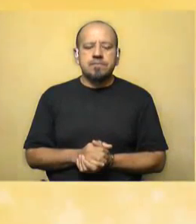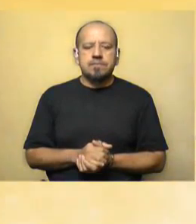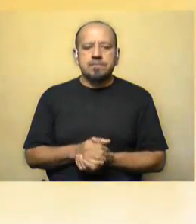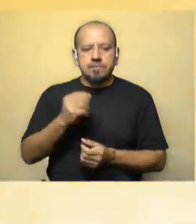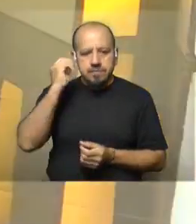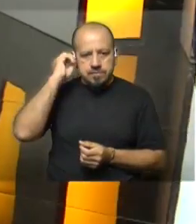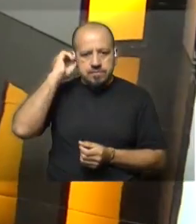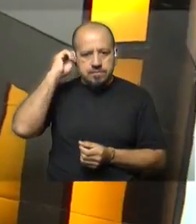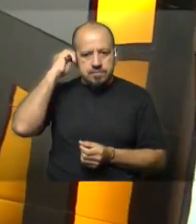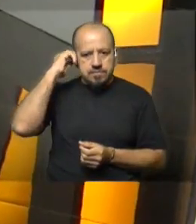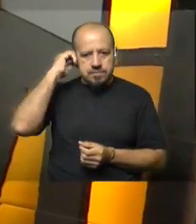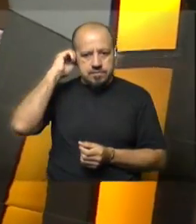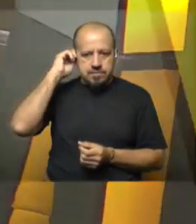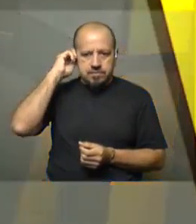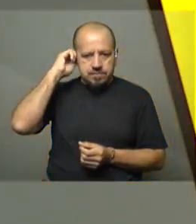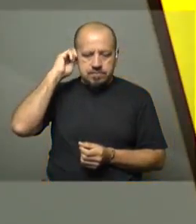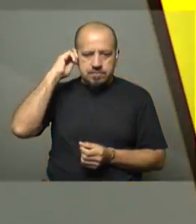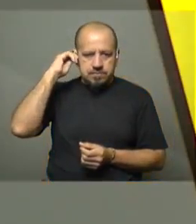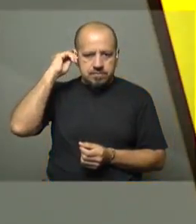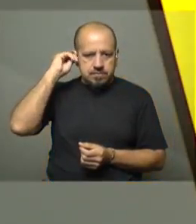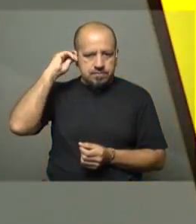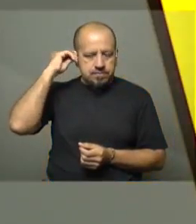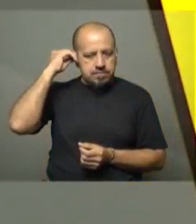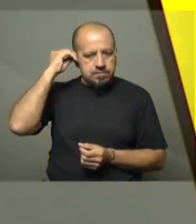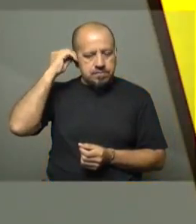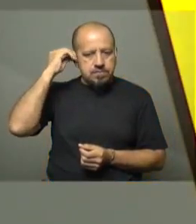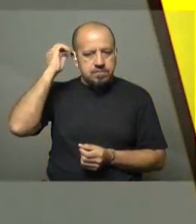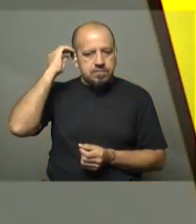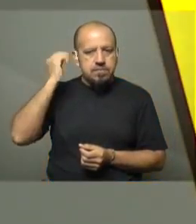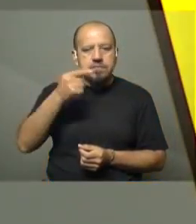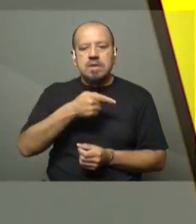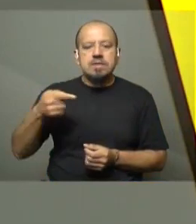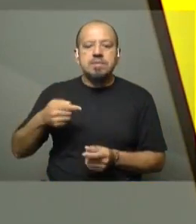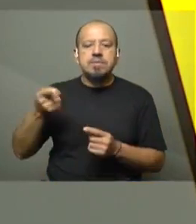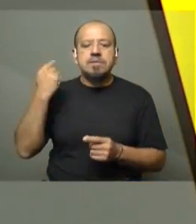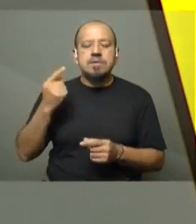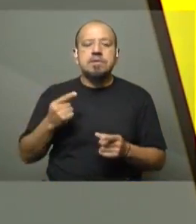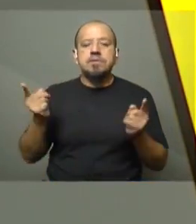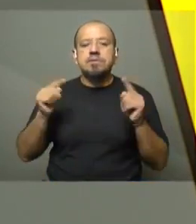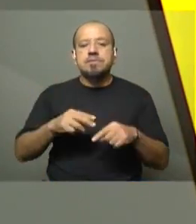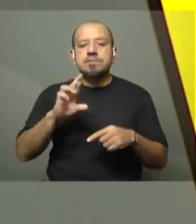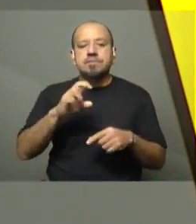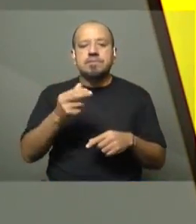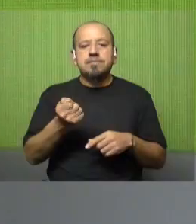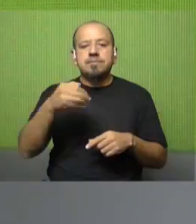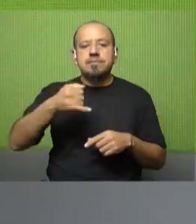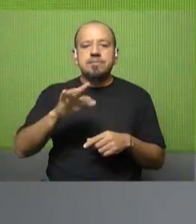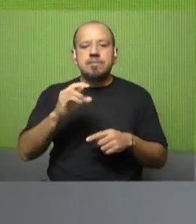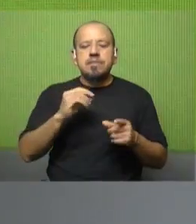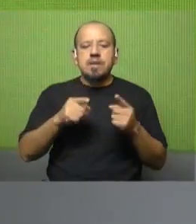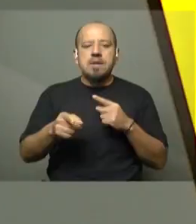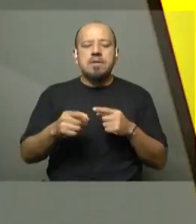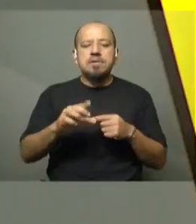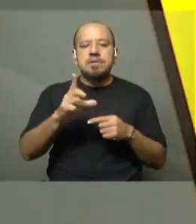¡Gracias! Recordaba Daniela que la semana pasada nos visitó Ramiro Pereira, que justamente es guardaparques allí en la zona de